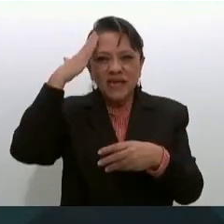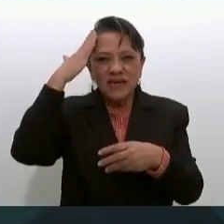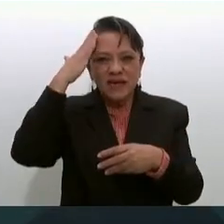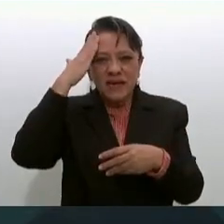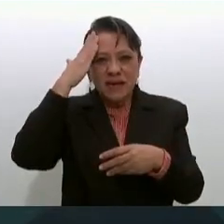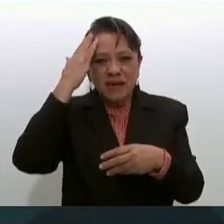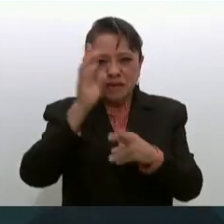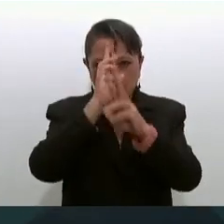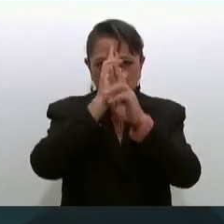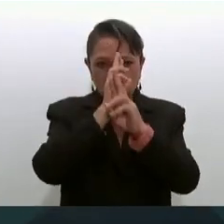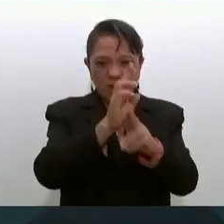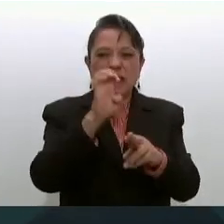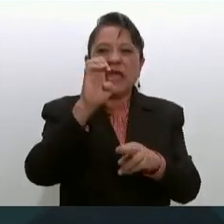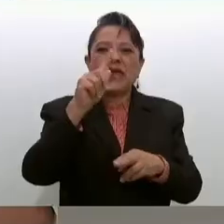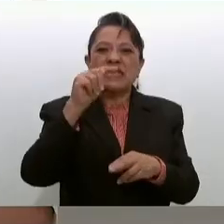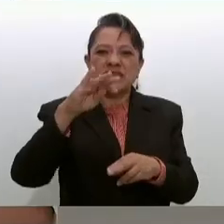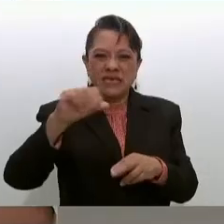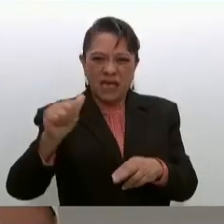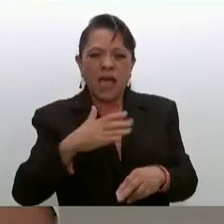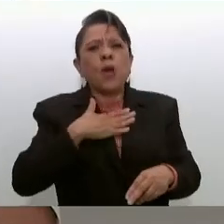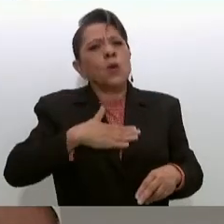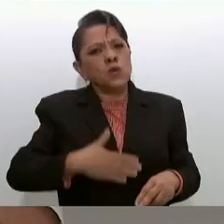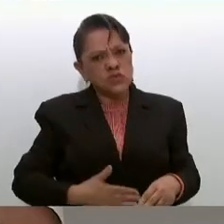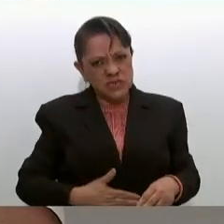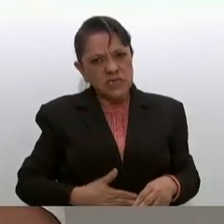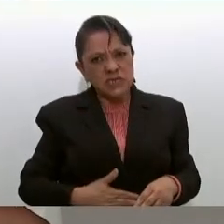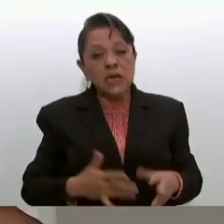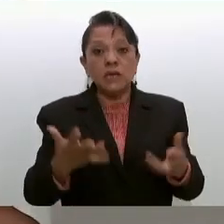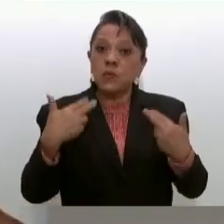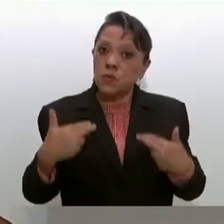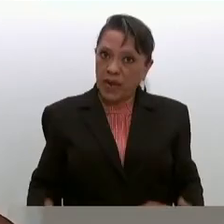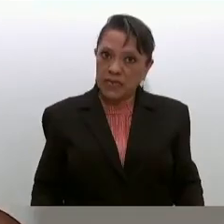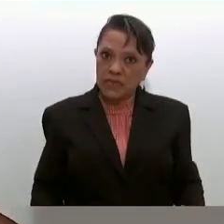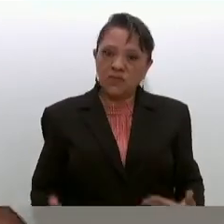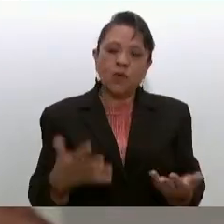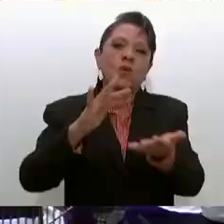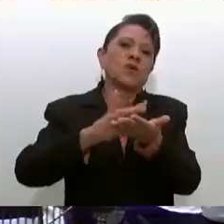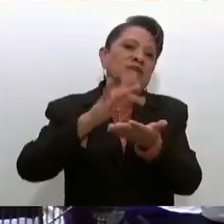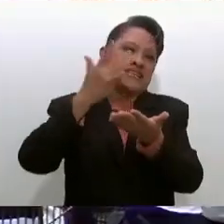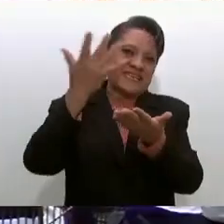ética la justicia social y el humanismo muchas gracias